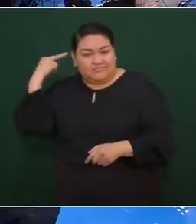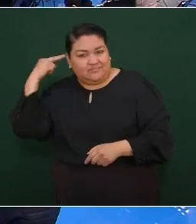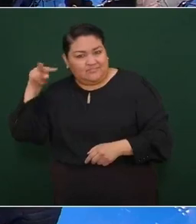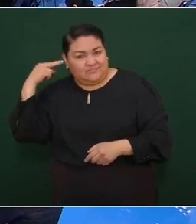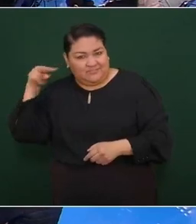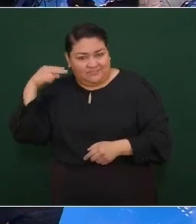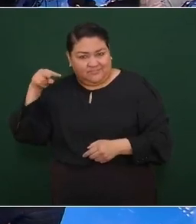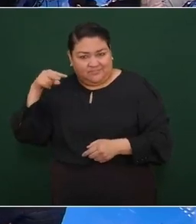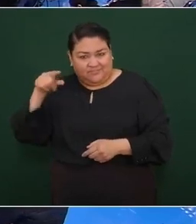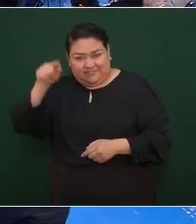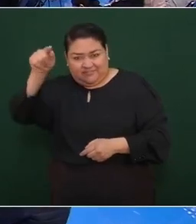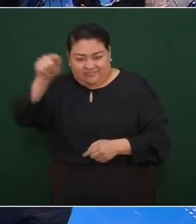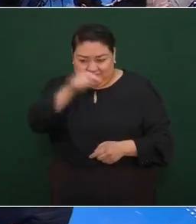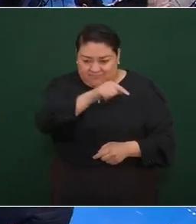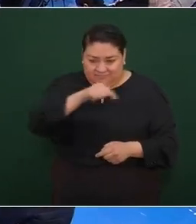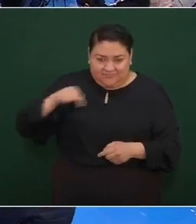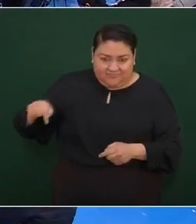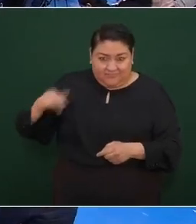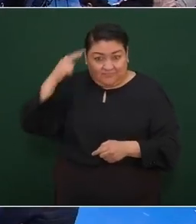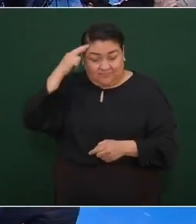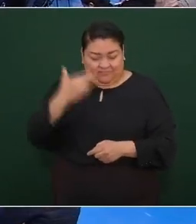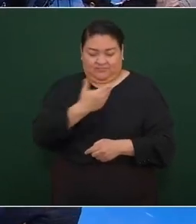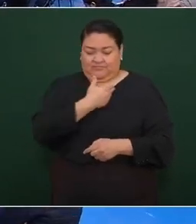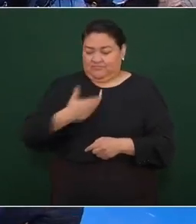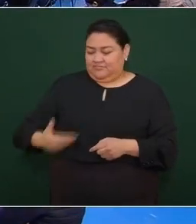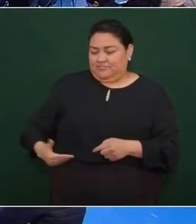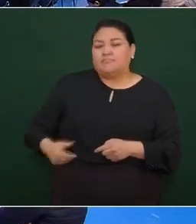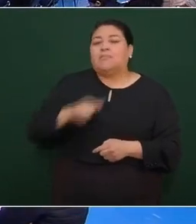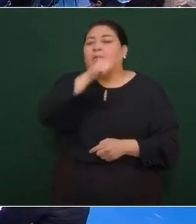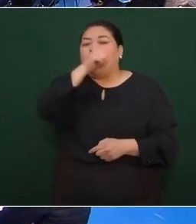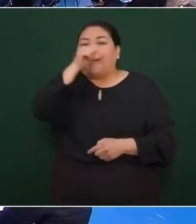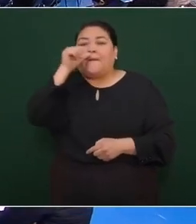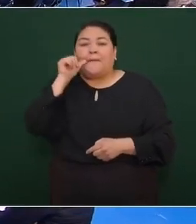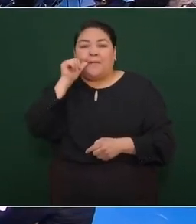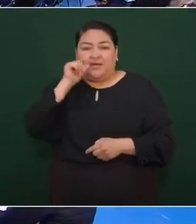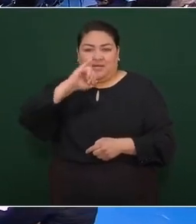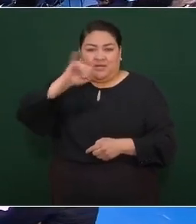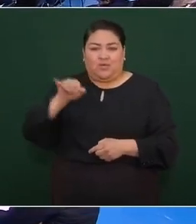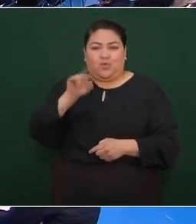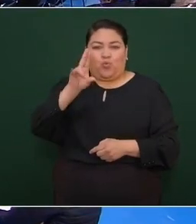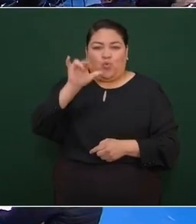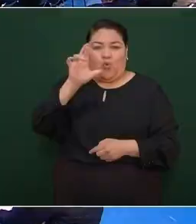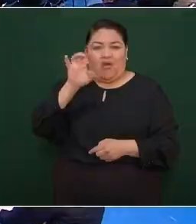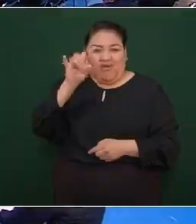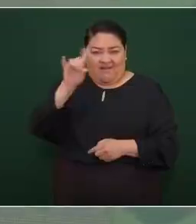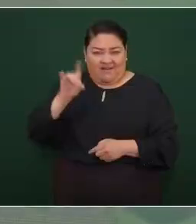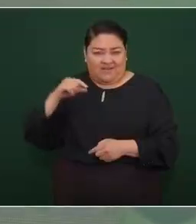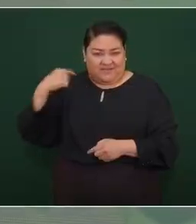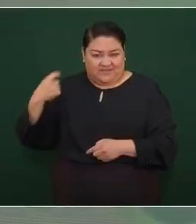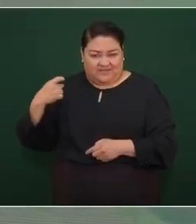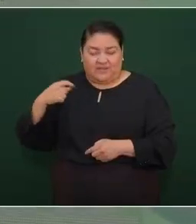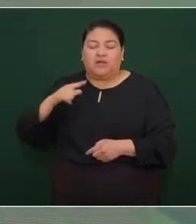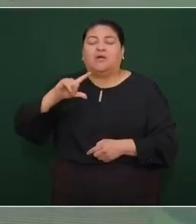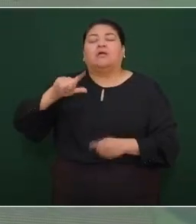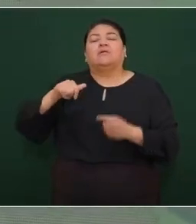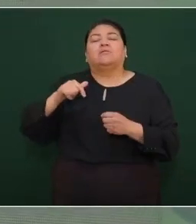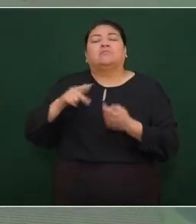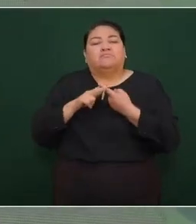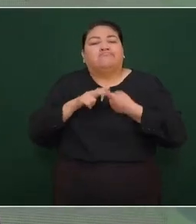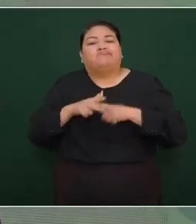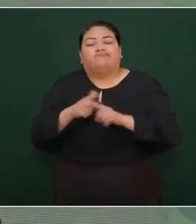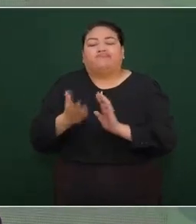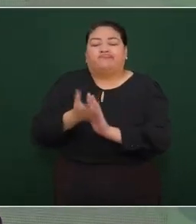lo empezó el presidente Juárez y lo terminó lo inauguró